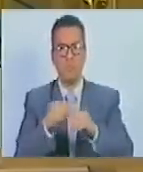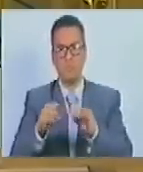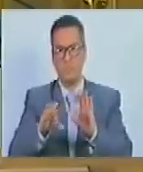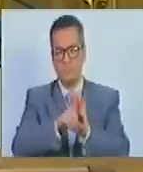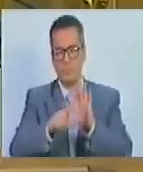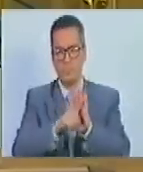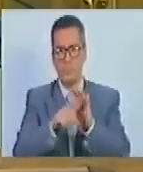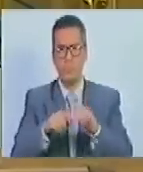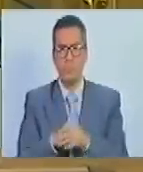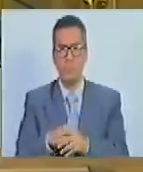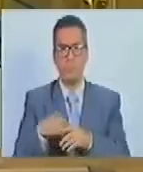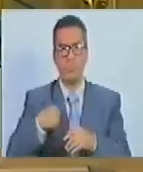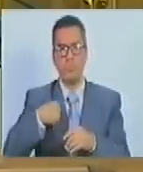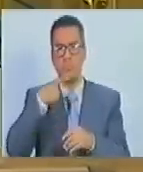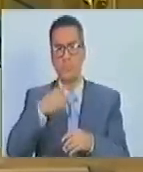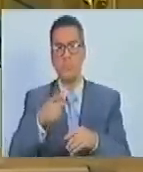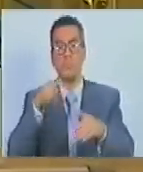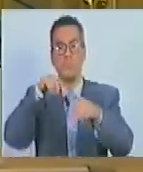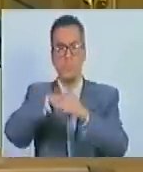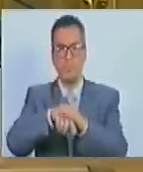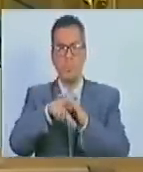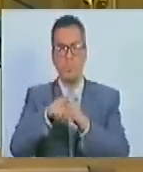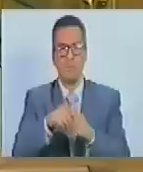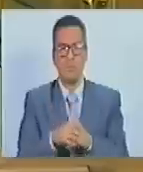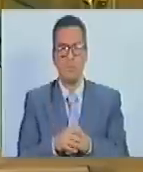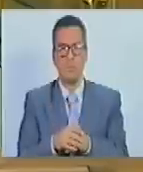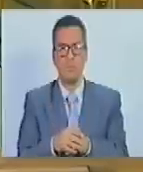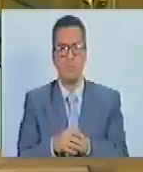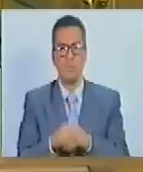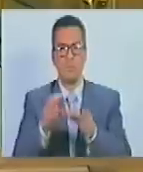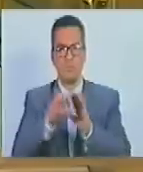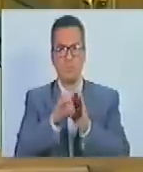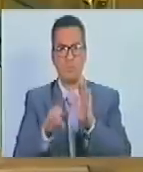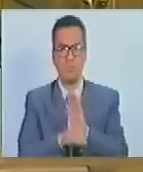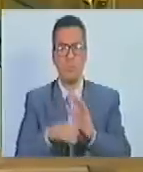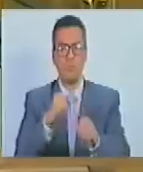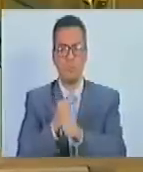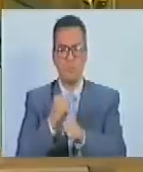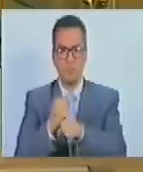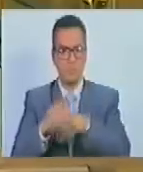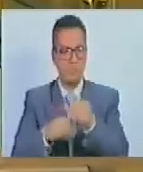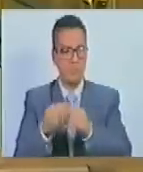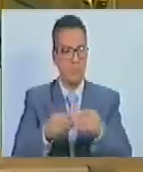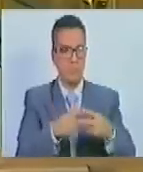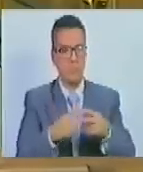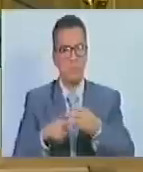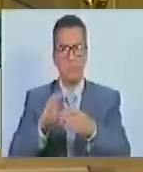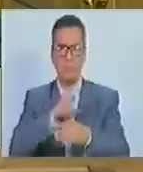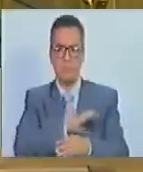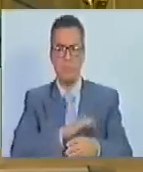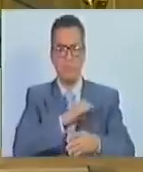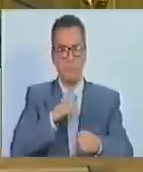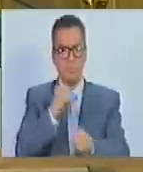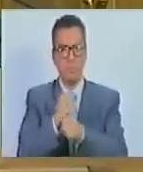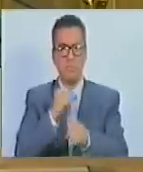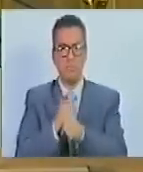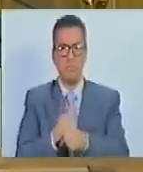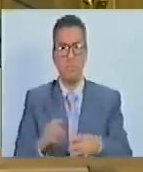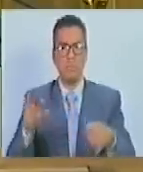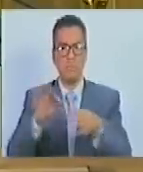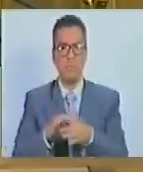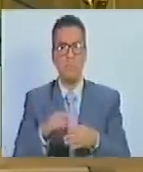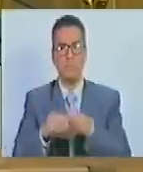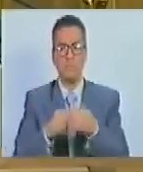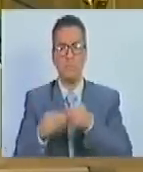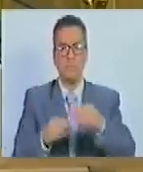presente ley, estas deberán incorporarse a la constitución, funcionamiento y atribuciones de los comités de trabajo de la unidad